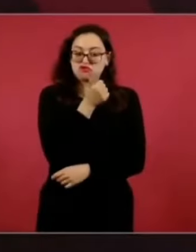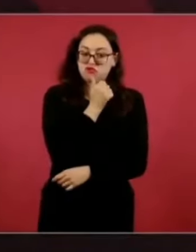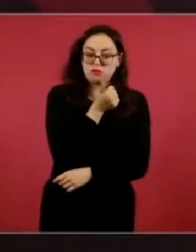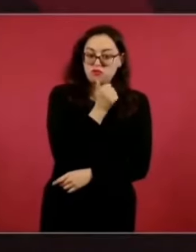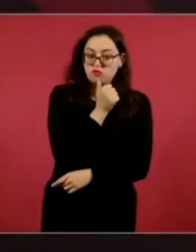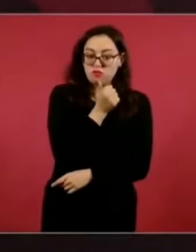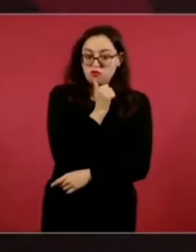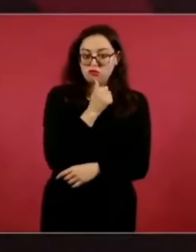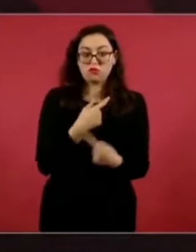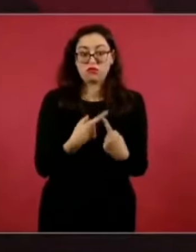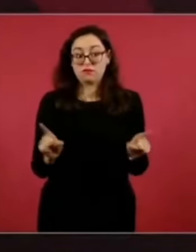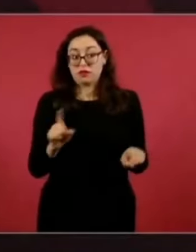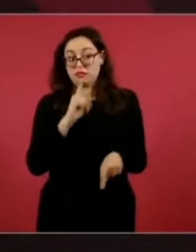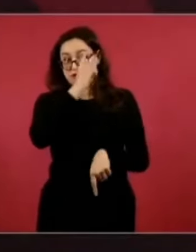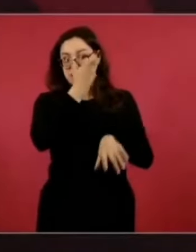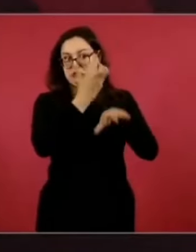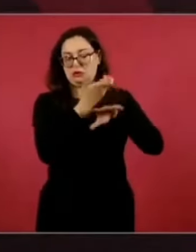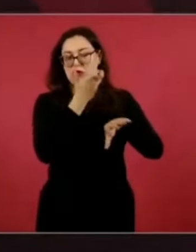como le dieron a...